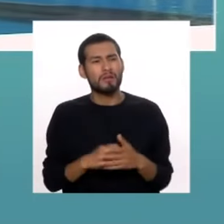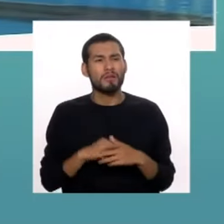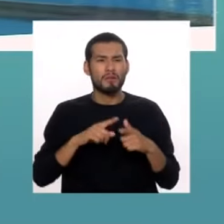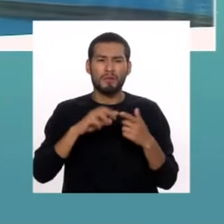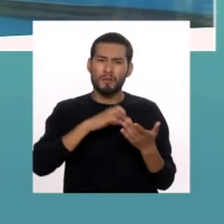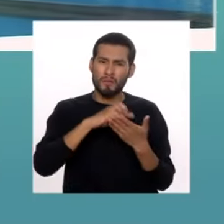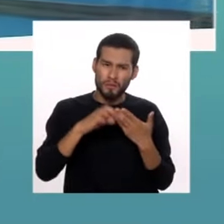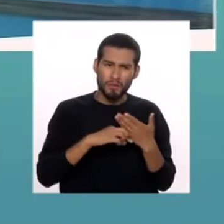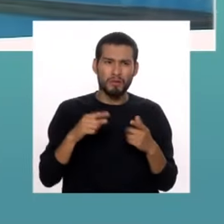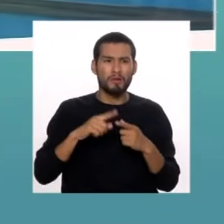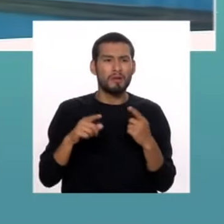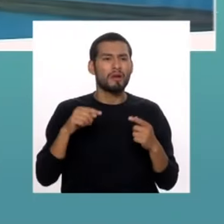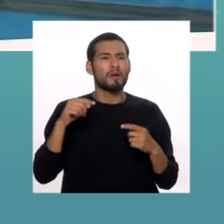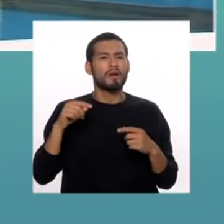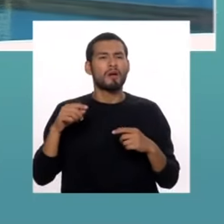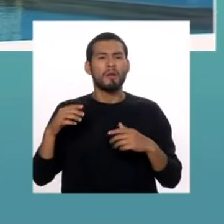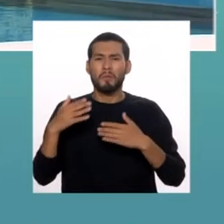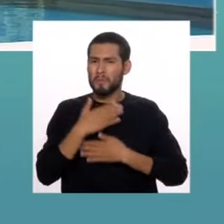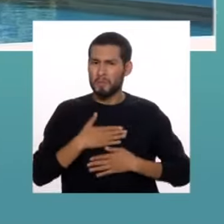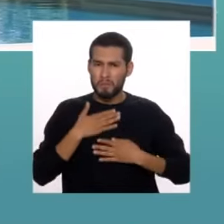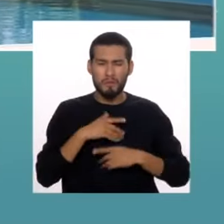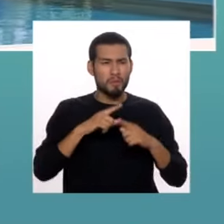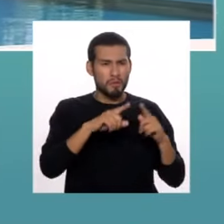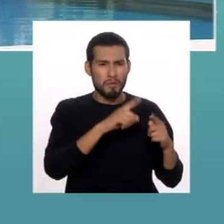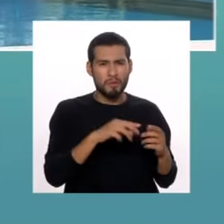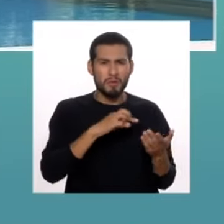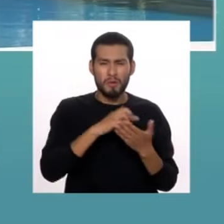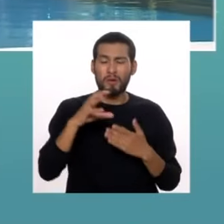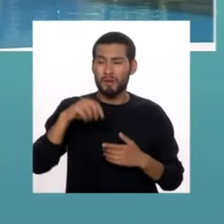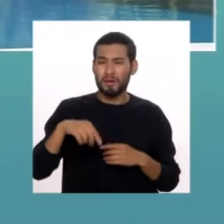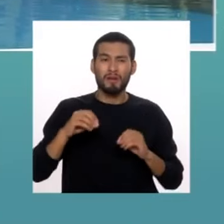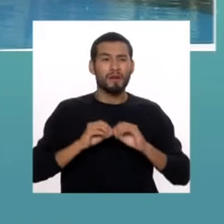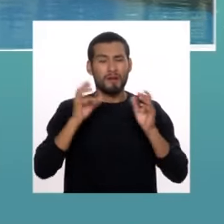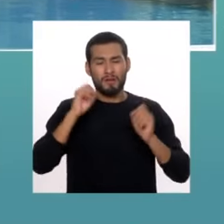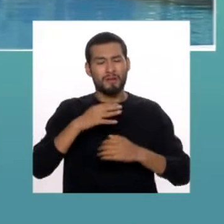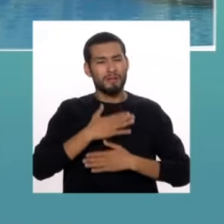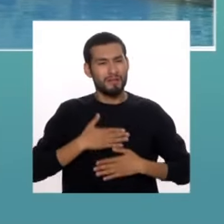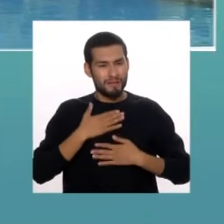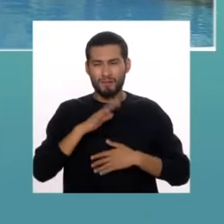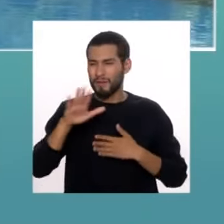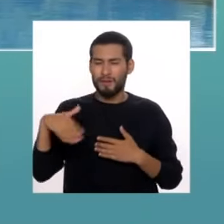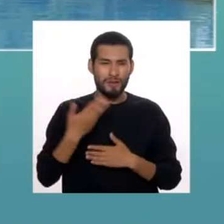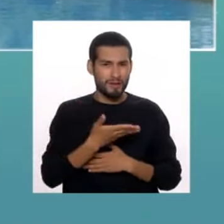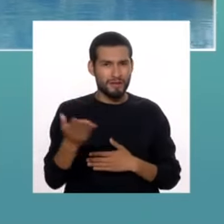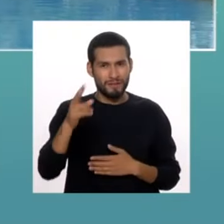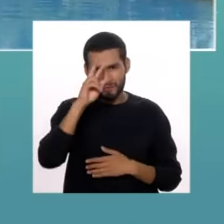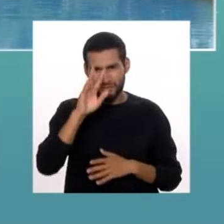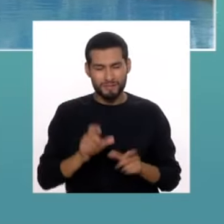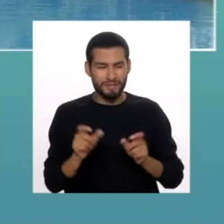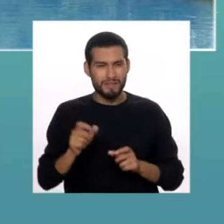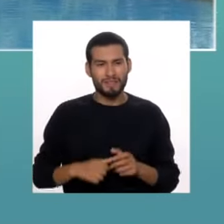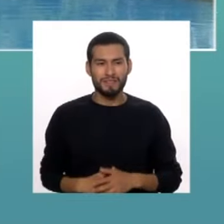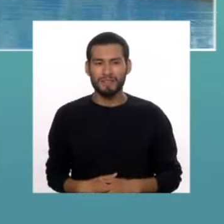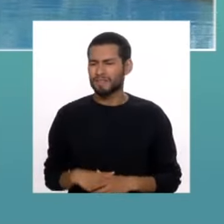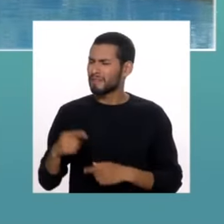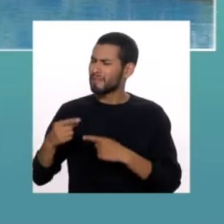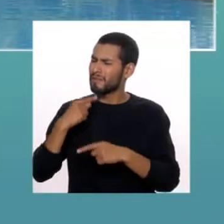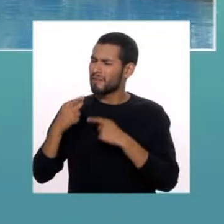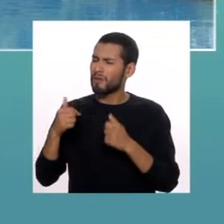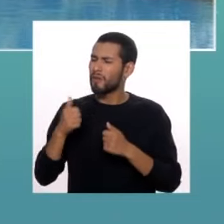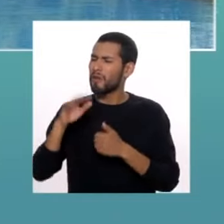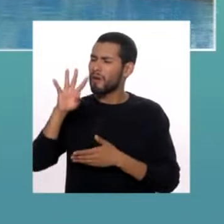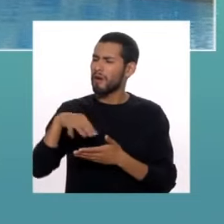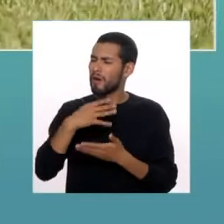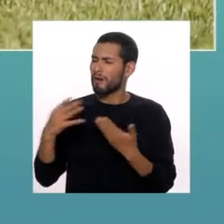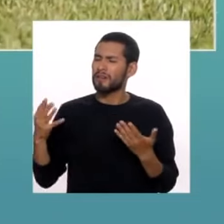actividades también pet-friendly y diferentes actividades porque este parque es para disfrutar y es de todos los peruanos. ¿Podría comentarnos cuáles son los